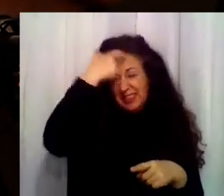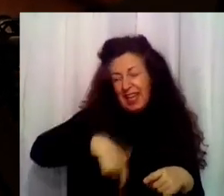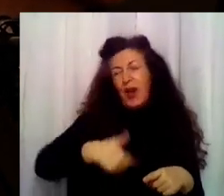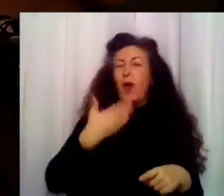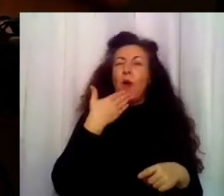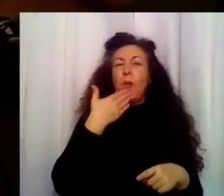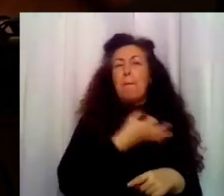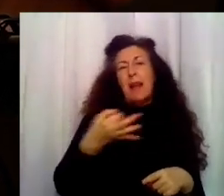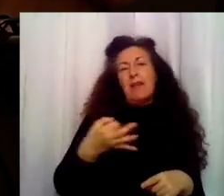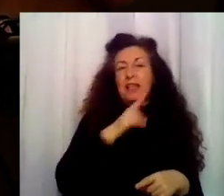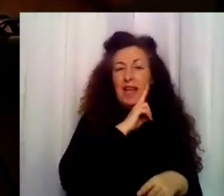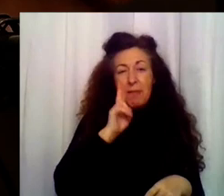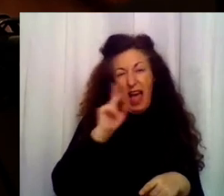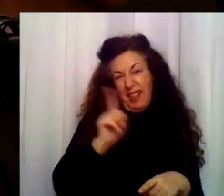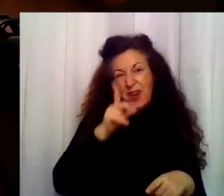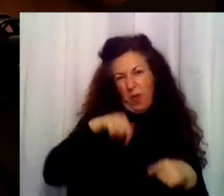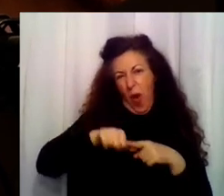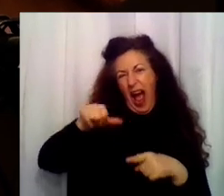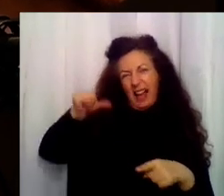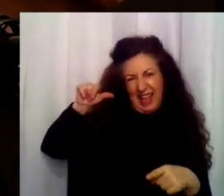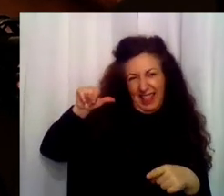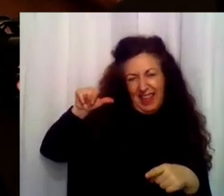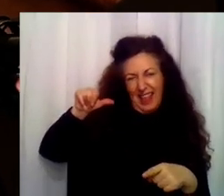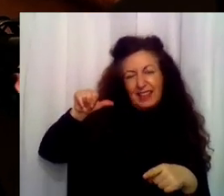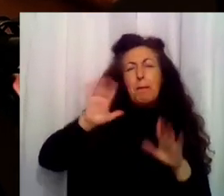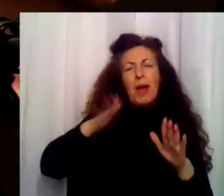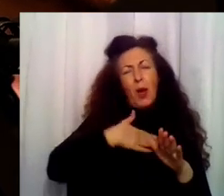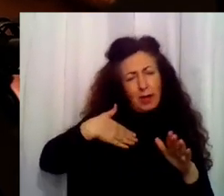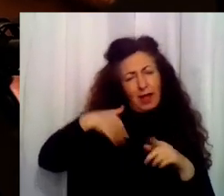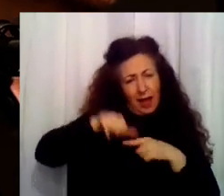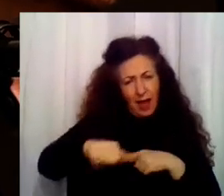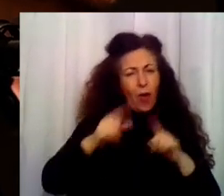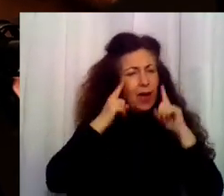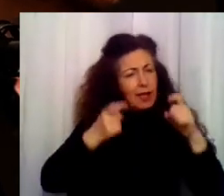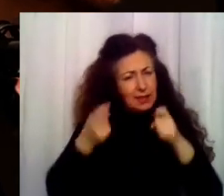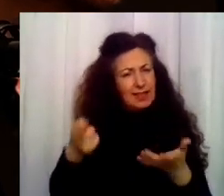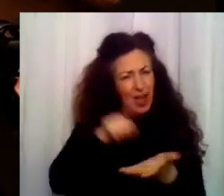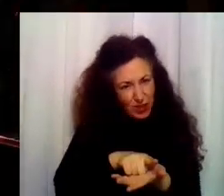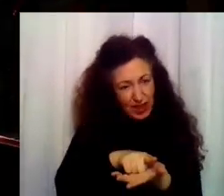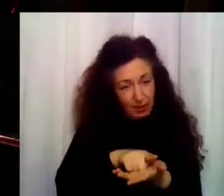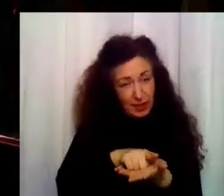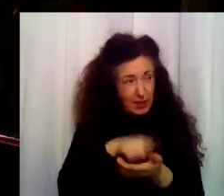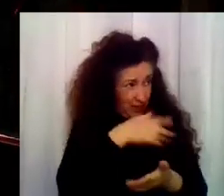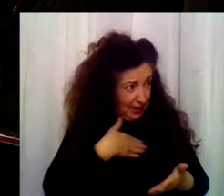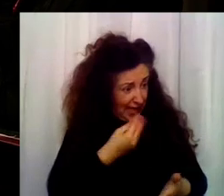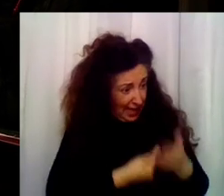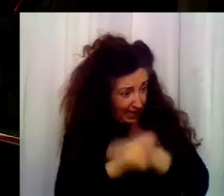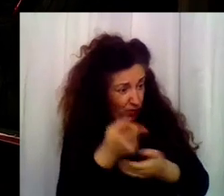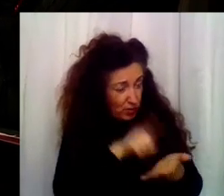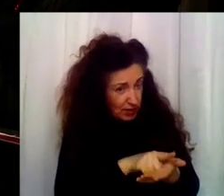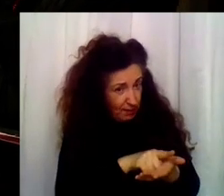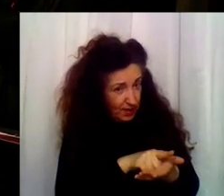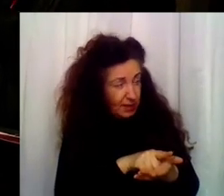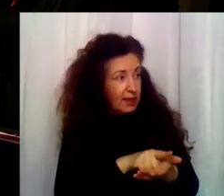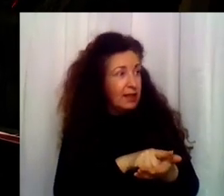recomendable para ser madre con estos antecedentes, pero me gustaría intentarlo de nuevo. ¿Tener un hijo? Pero, a ver,